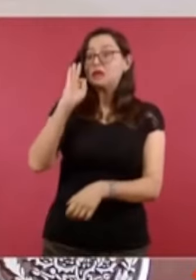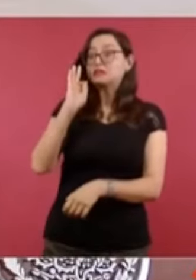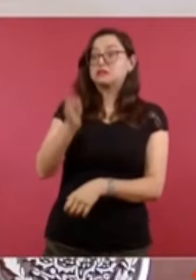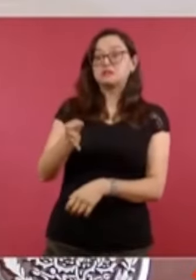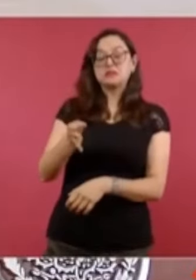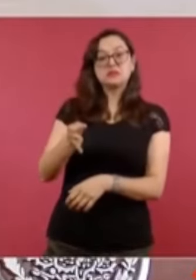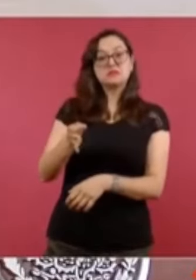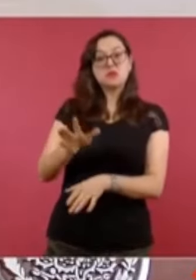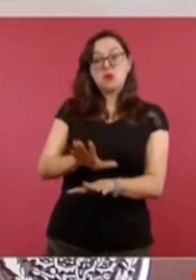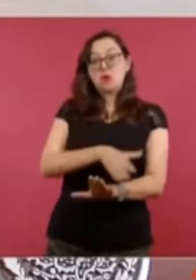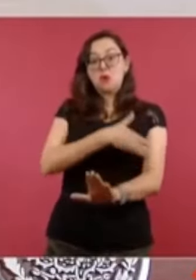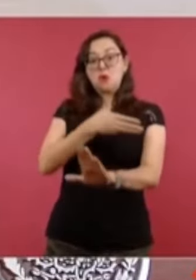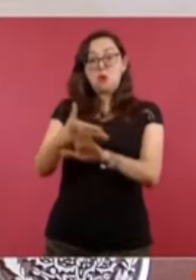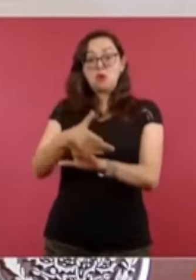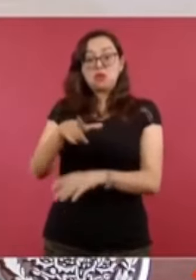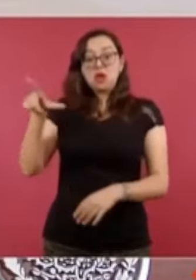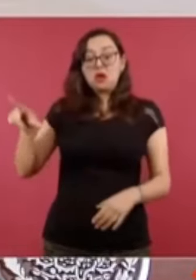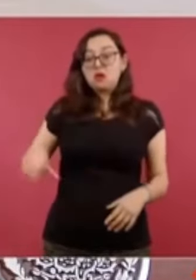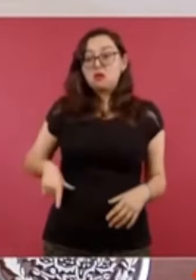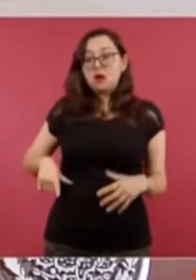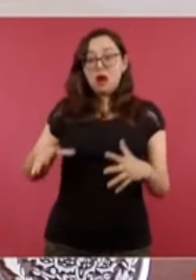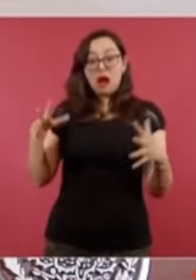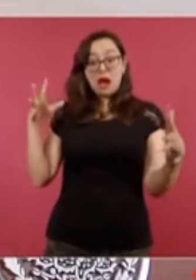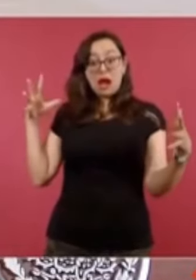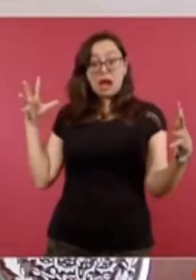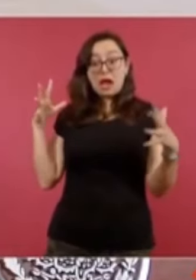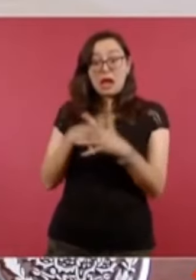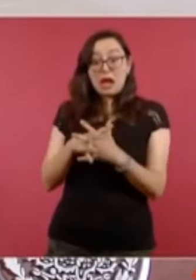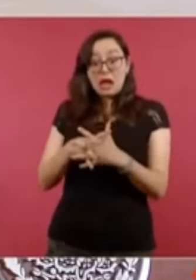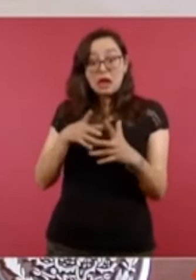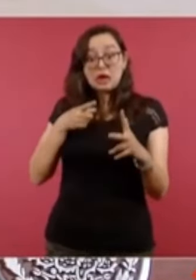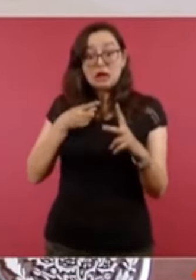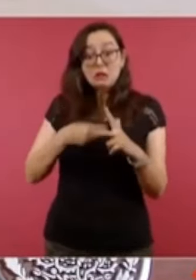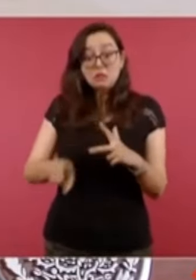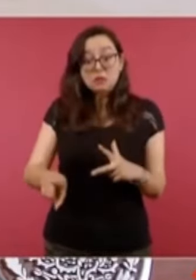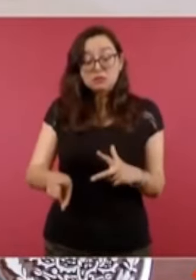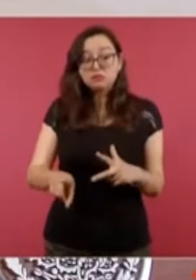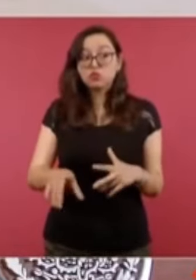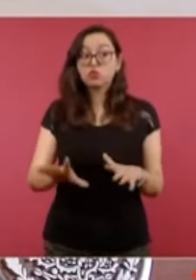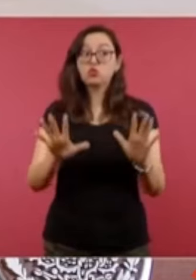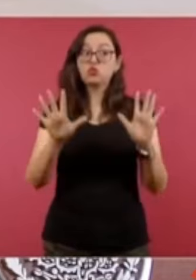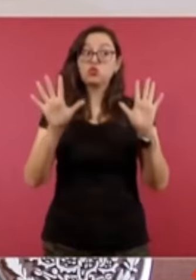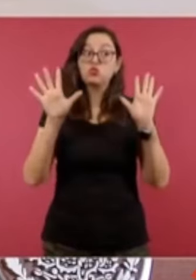pero sería como soltar a un tigre